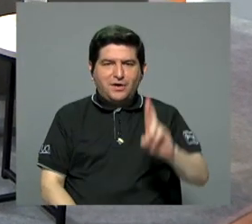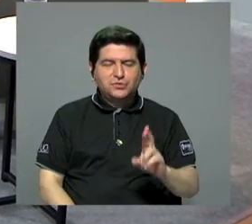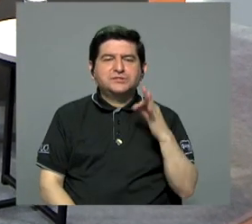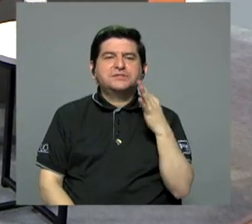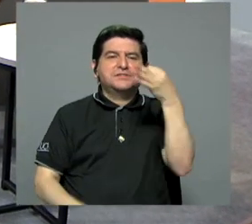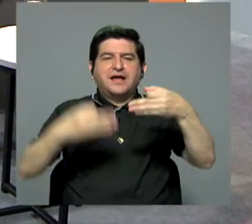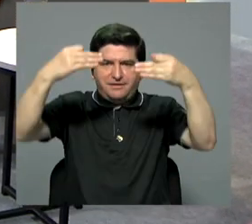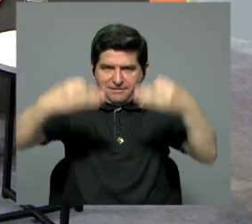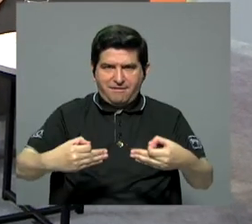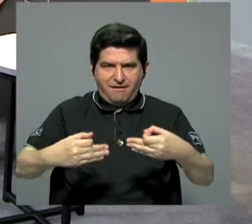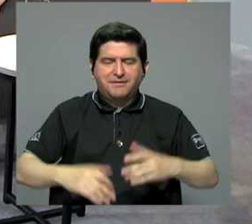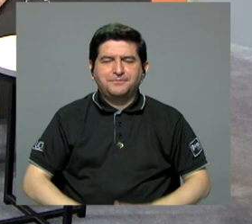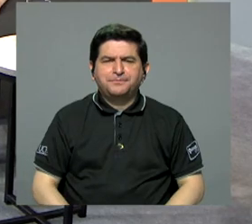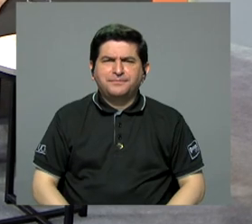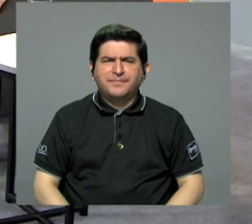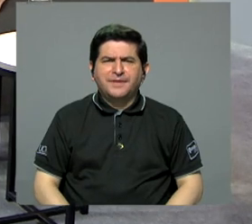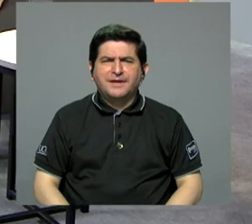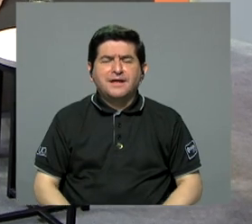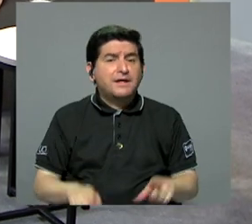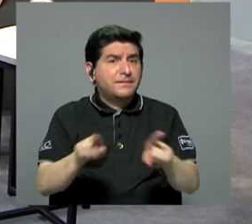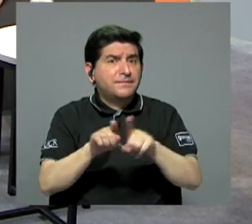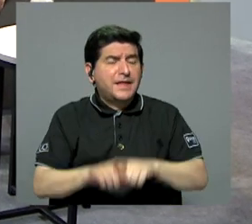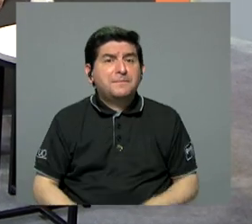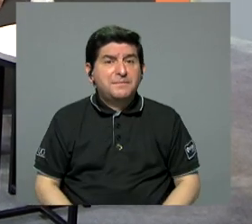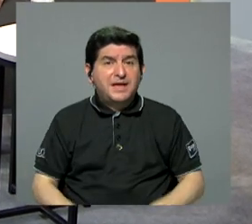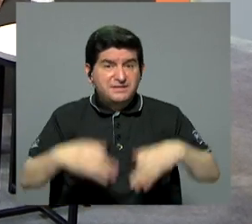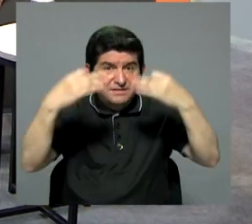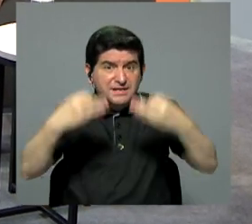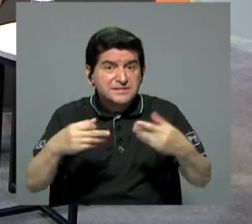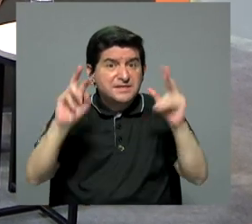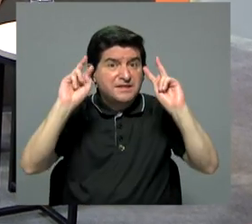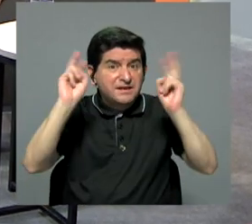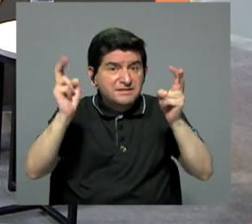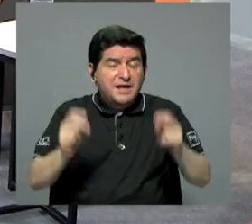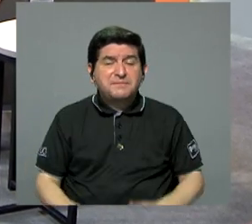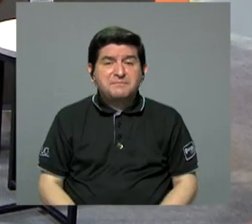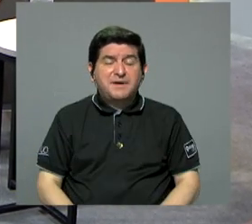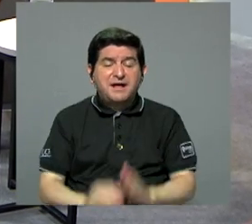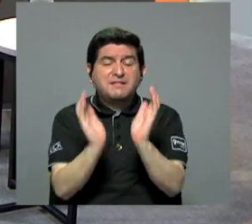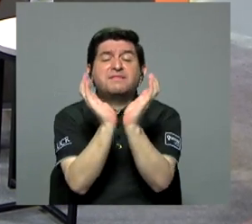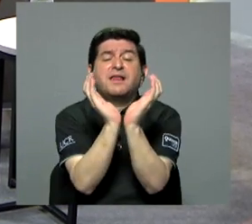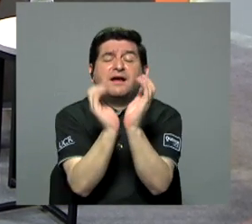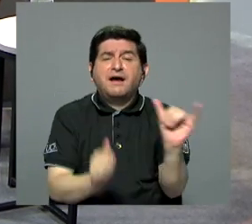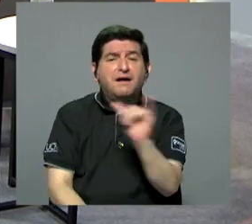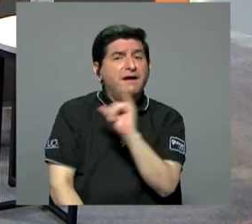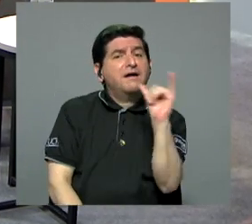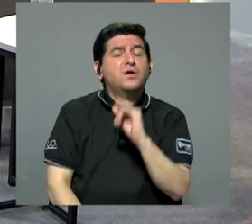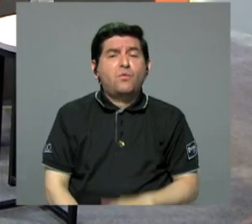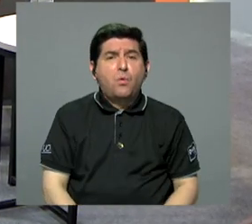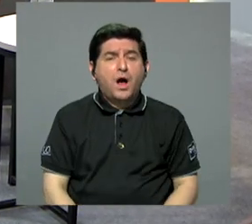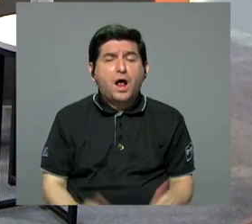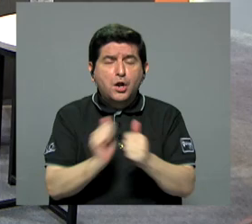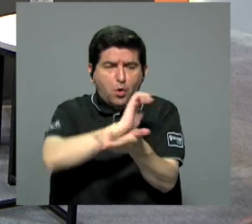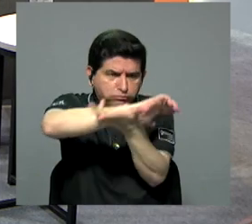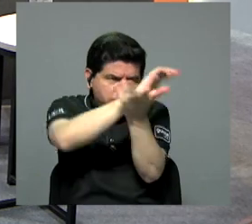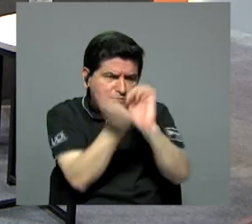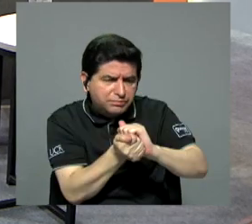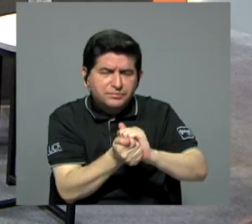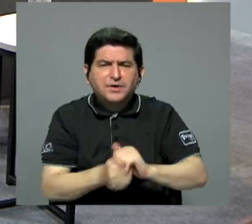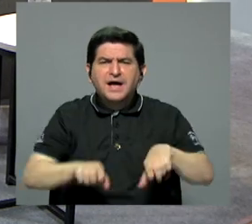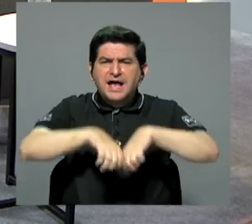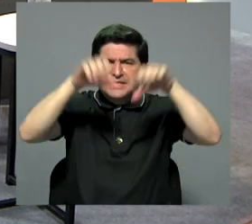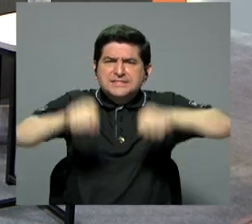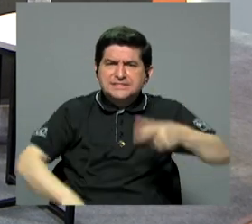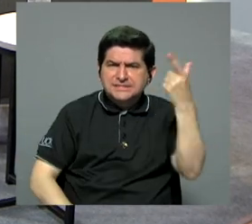y bueno, que está en juego también con el tema de la caja y que está en juego también con la reforma, las